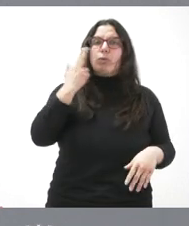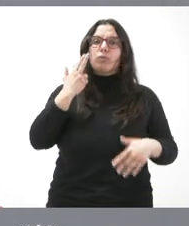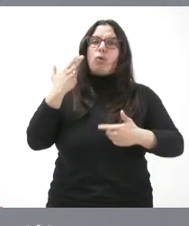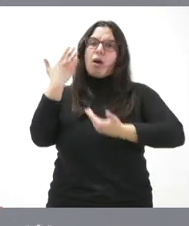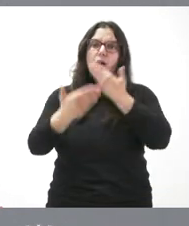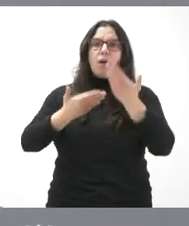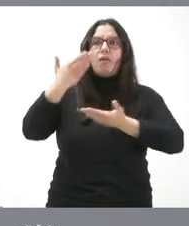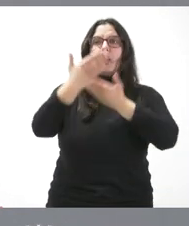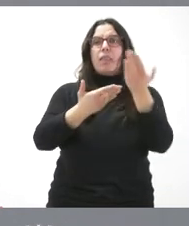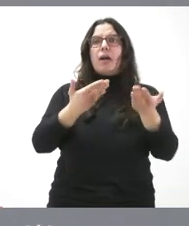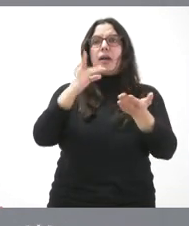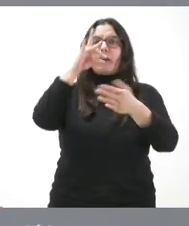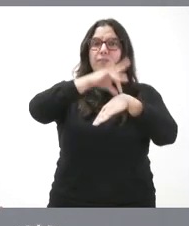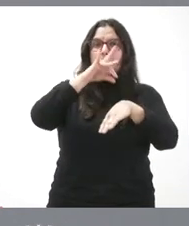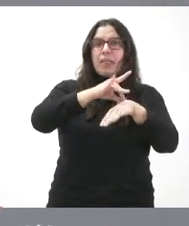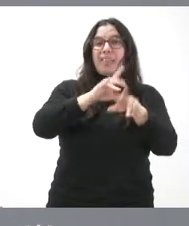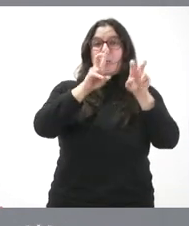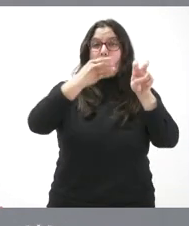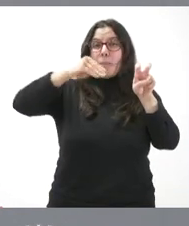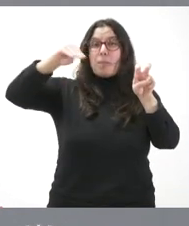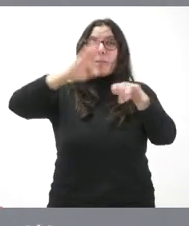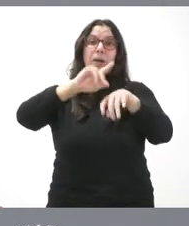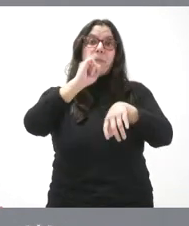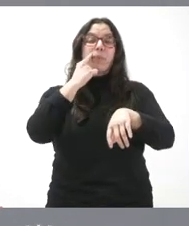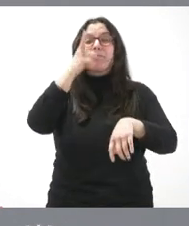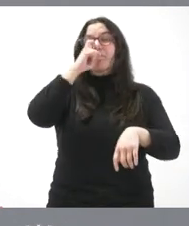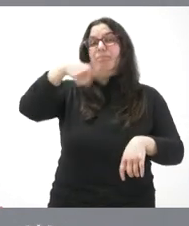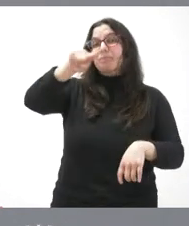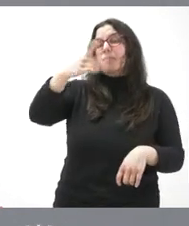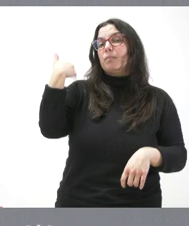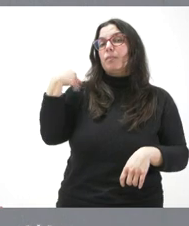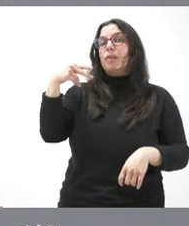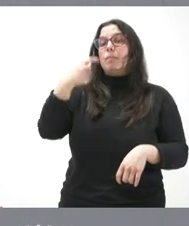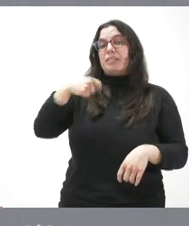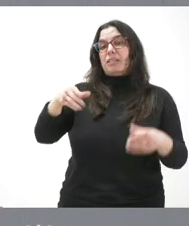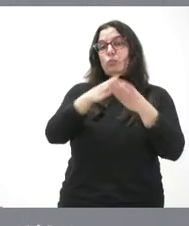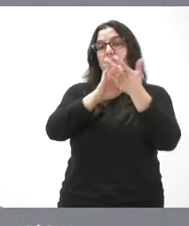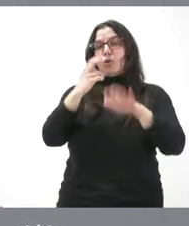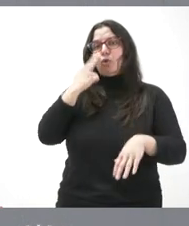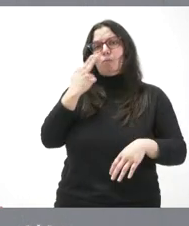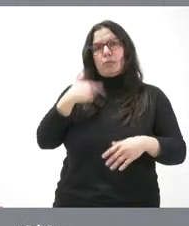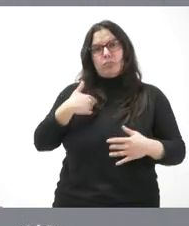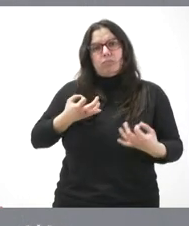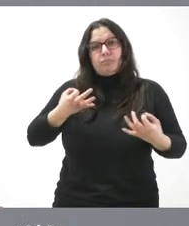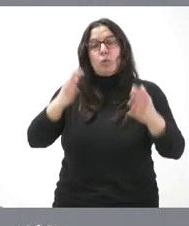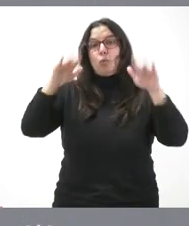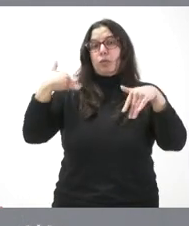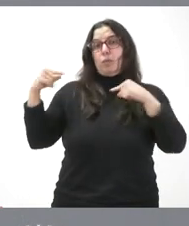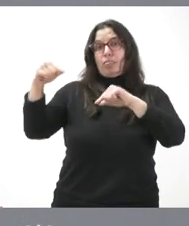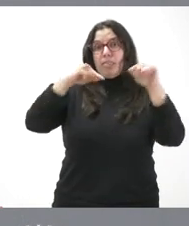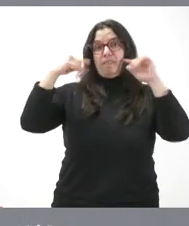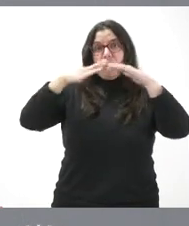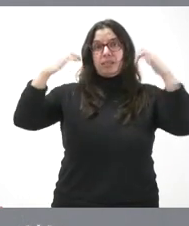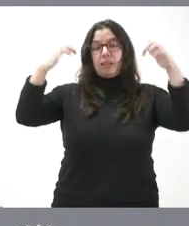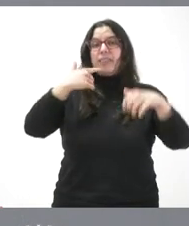en nuevas patologías. Recuerdan ustedes que el presidente de la Junta de Castilla y yo asumió el compromiso en el último debate del estado de la comunidad de